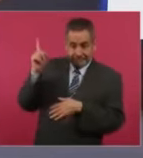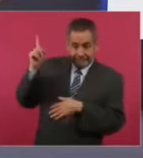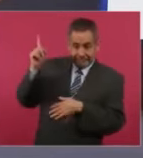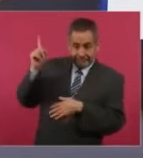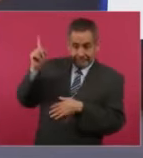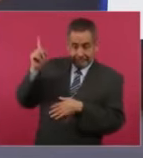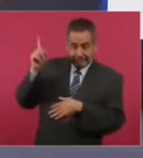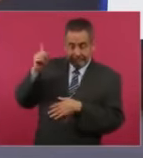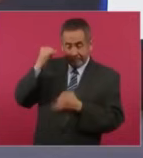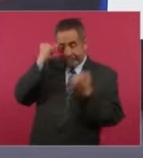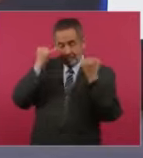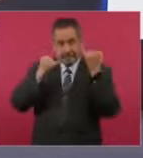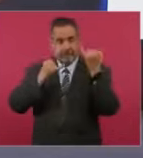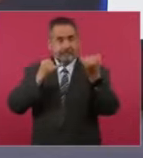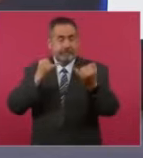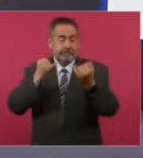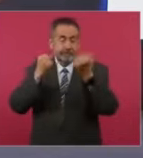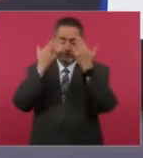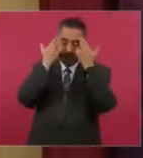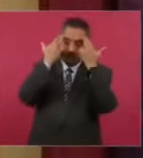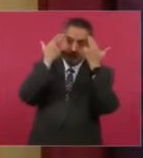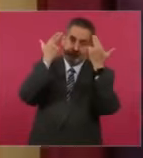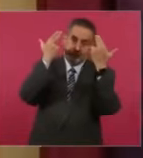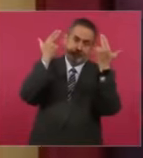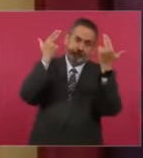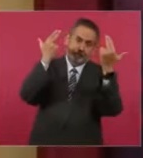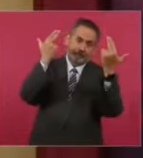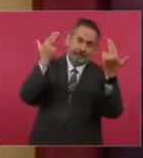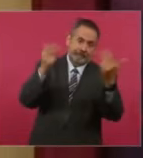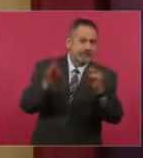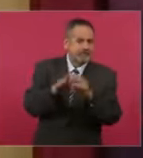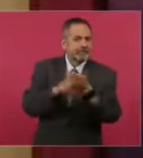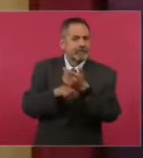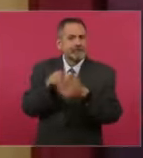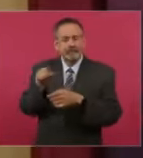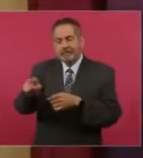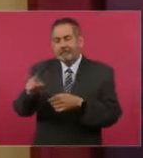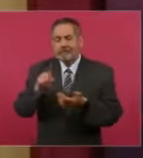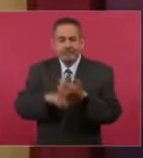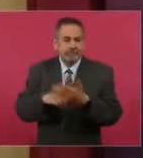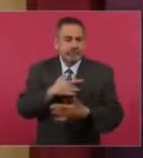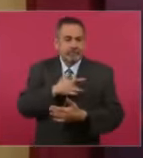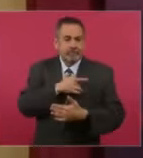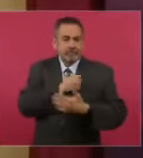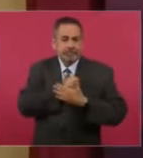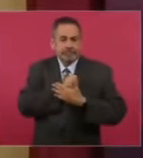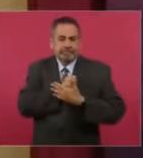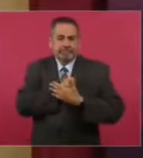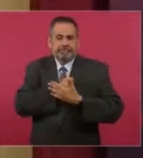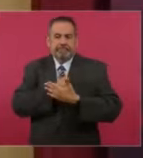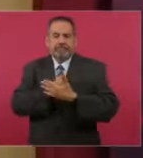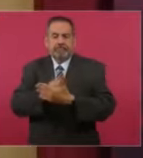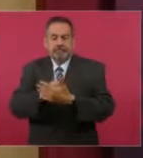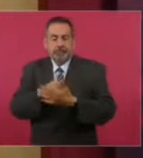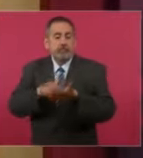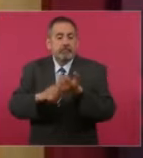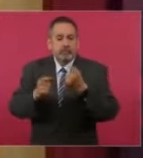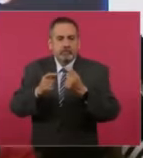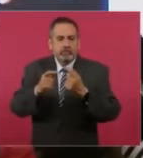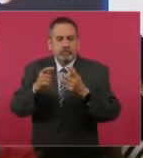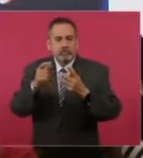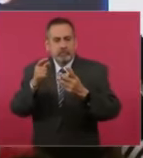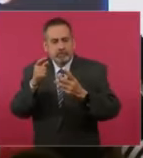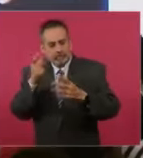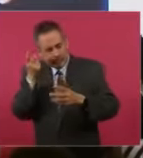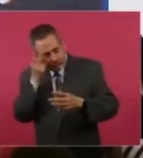alucinógenos, efectos sobre múltiples órganos, aumenta la frecuencia cardíaca, pueden dar somnolencia, pueden